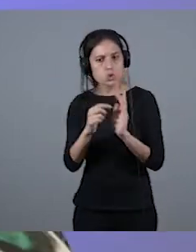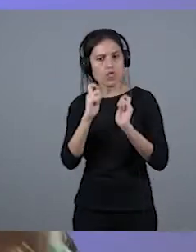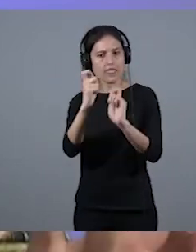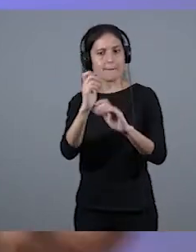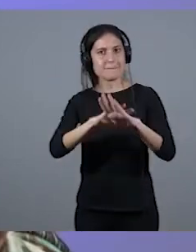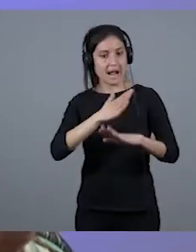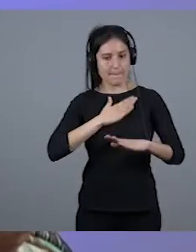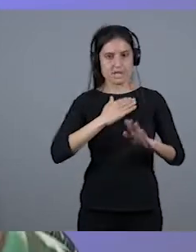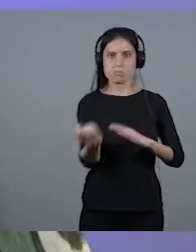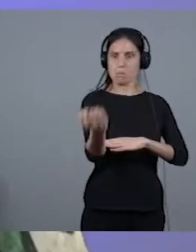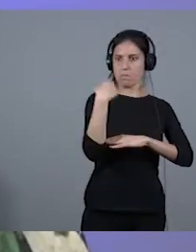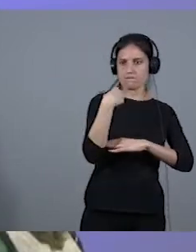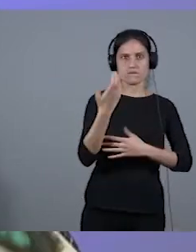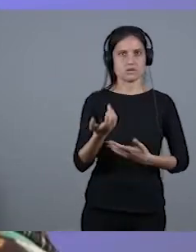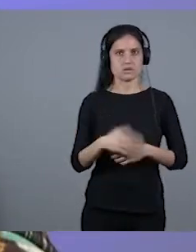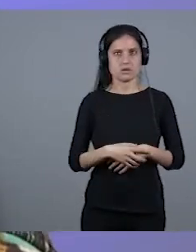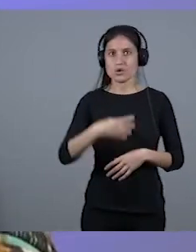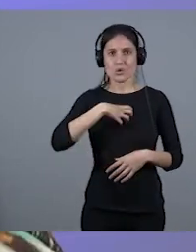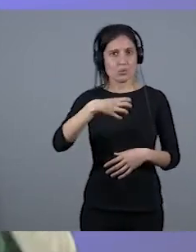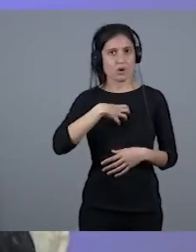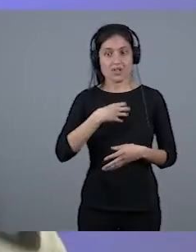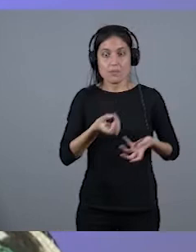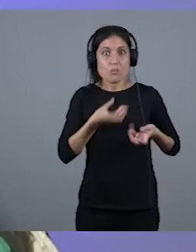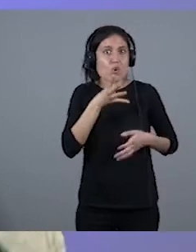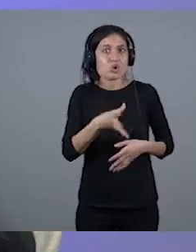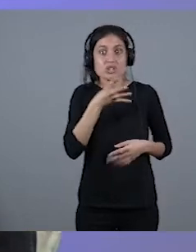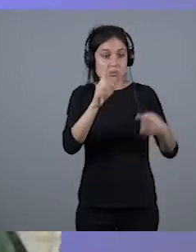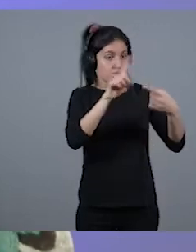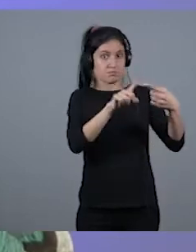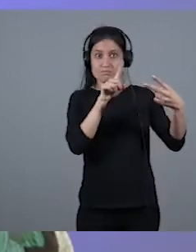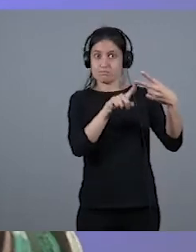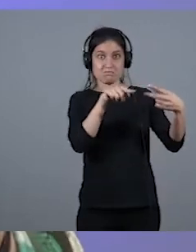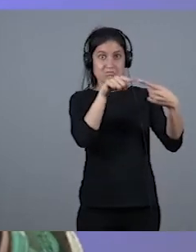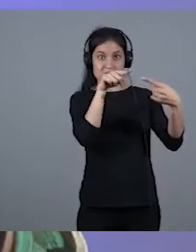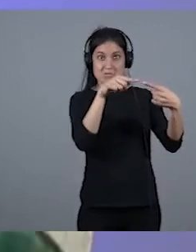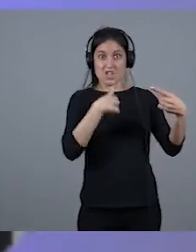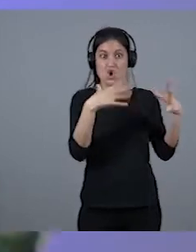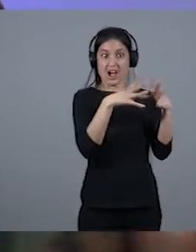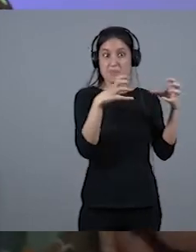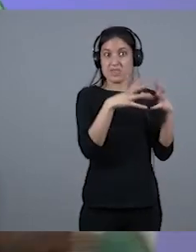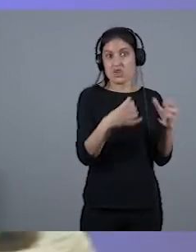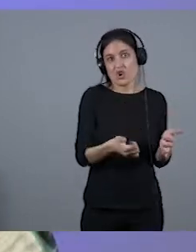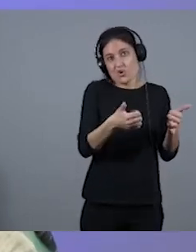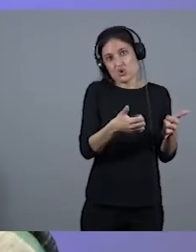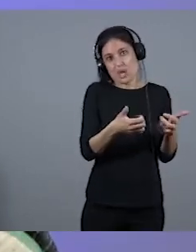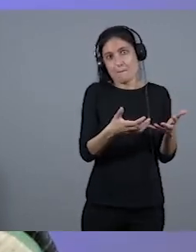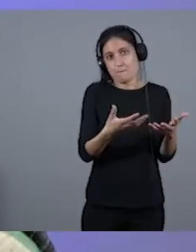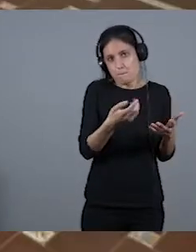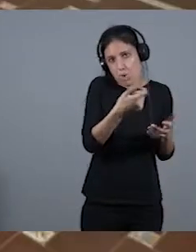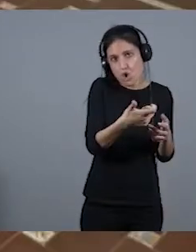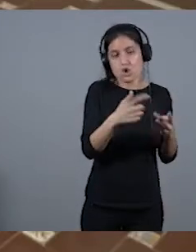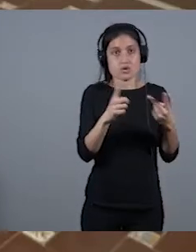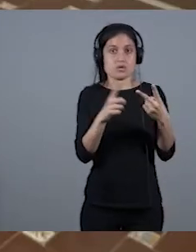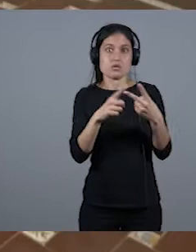encima, o no puede ser. Y los argumentos eran eso, poco ambiciosa, que no me gustaba la carne cruda, y que yo nunca me